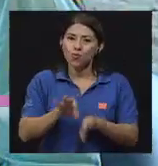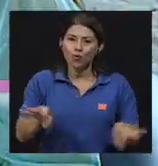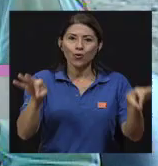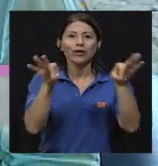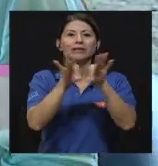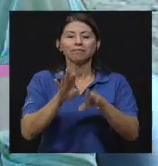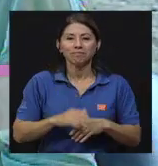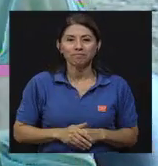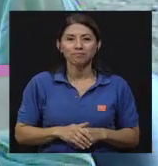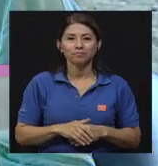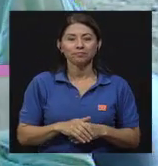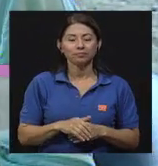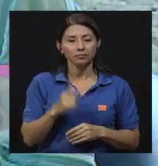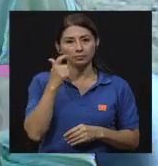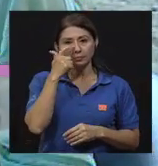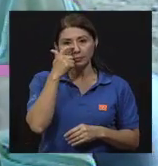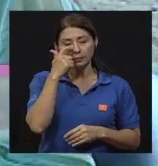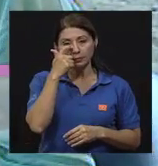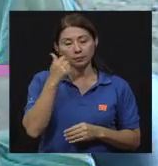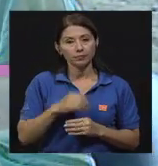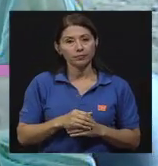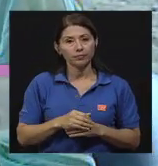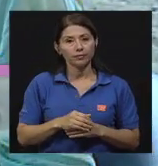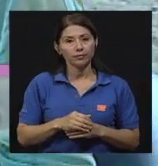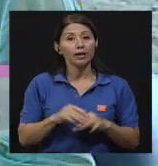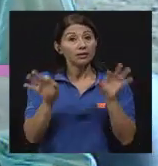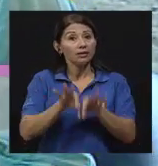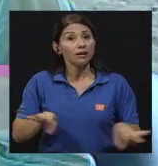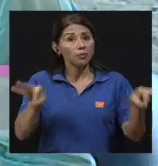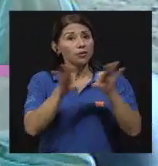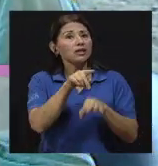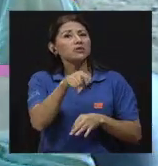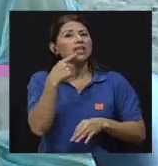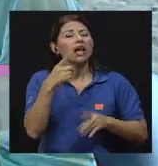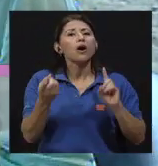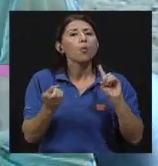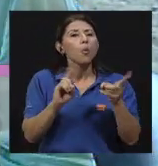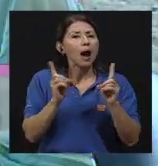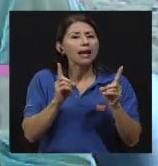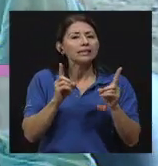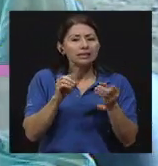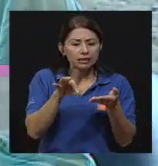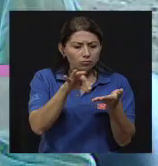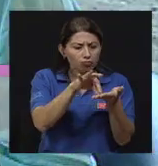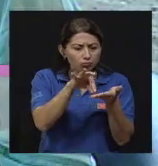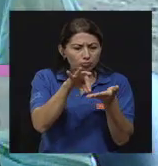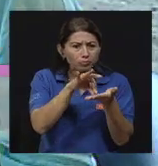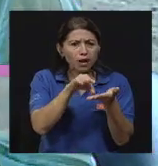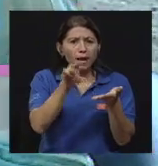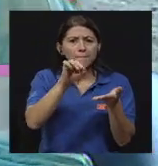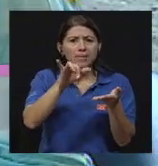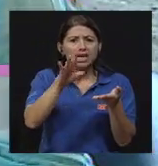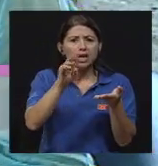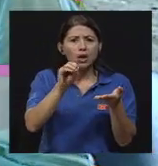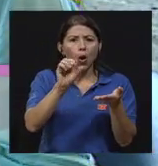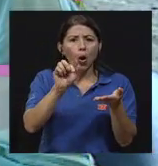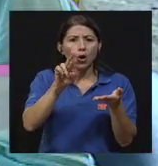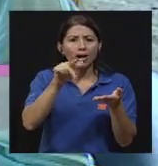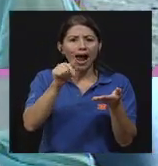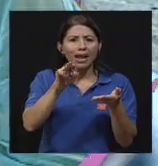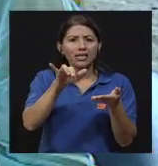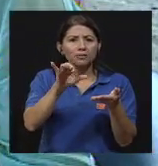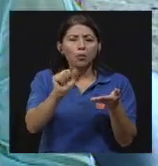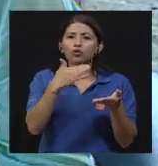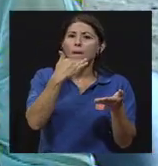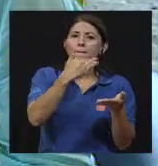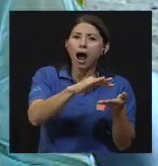sería importante, doctora, que usted nos pueda manifestar cuáles son esos microorganismos que son dañinos y cuáles son beneficiosos. Y también me surge ahora una